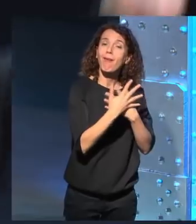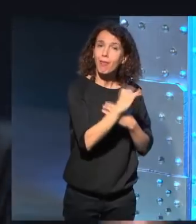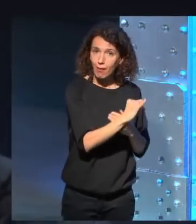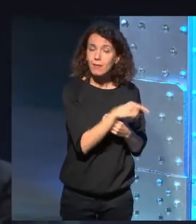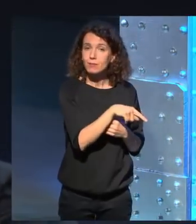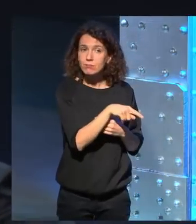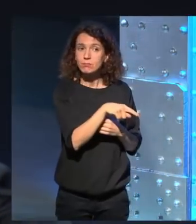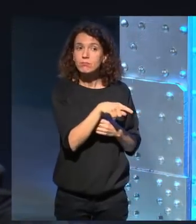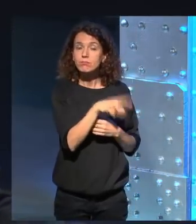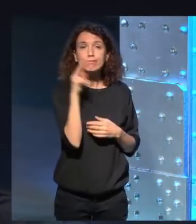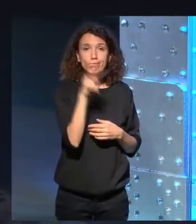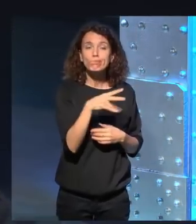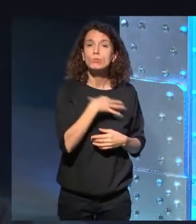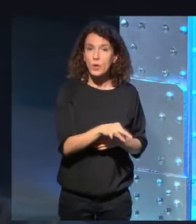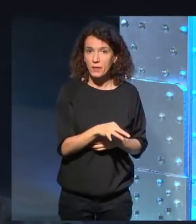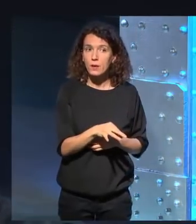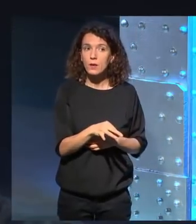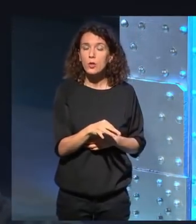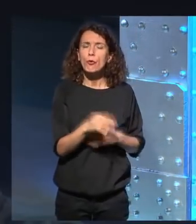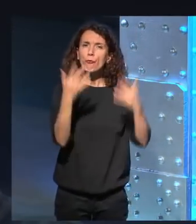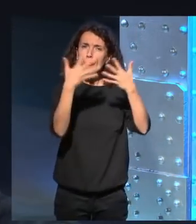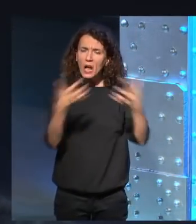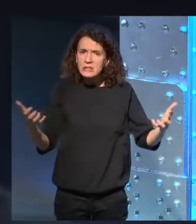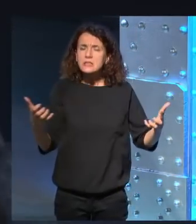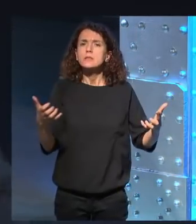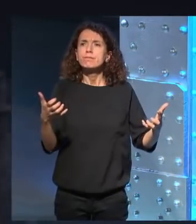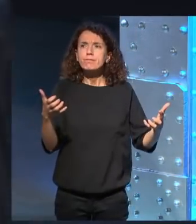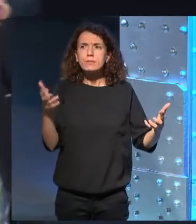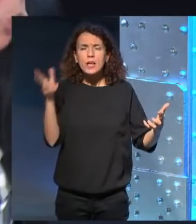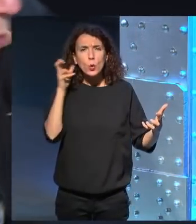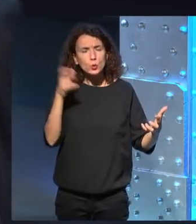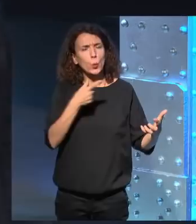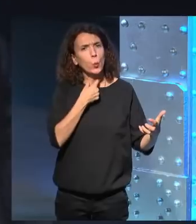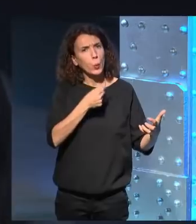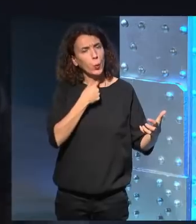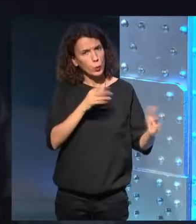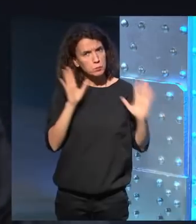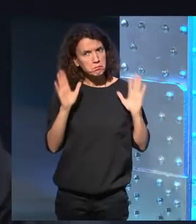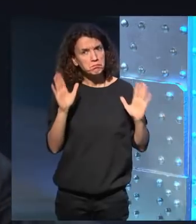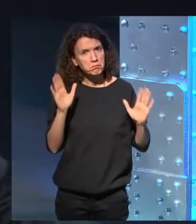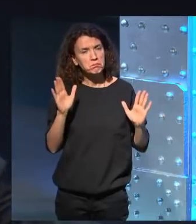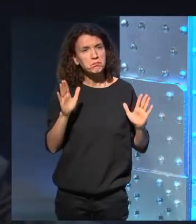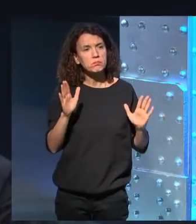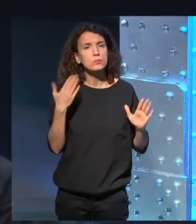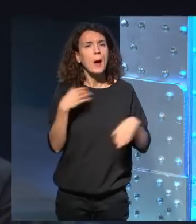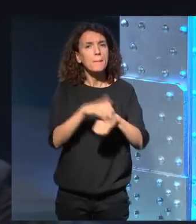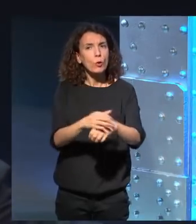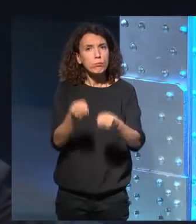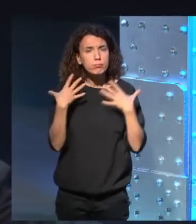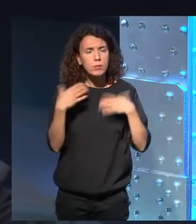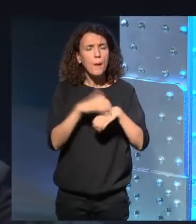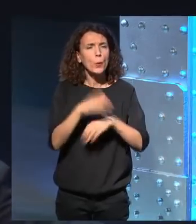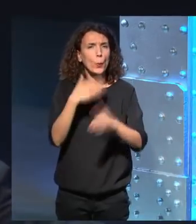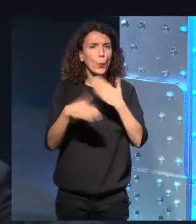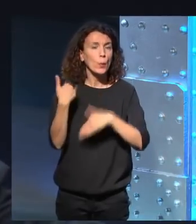y la ven ahí puse una frase que me gustó mucho que me la contó un amigo un amigo